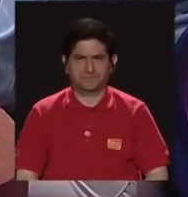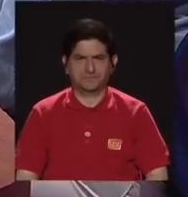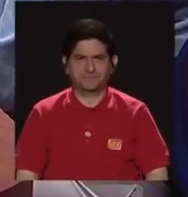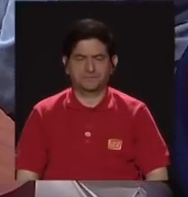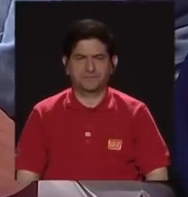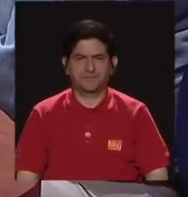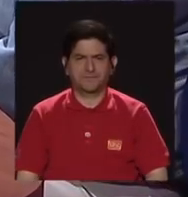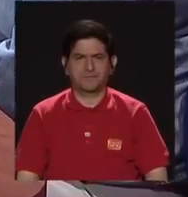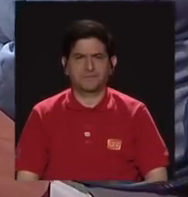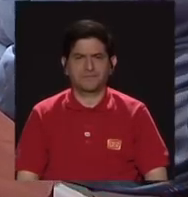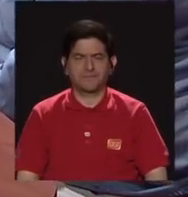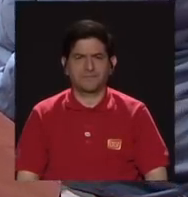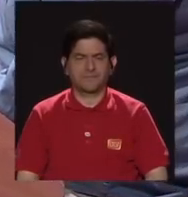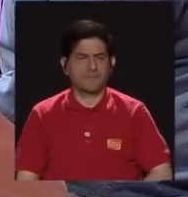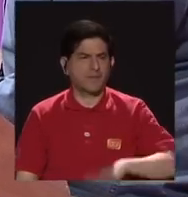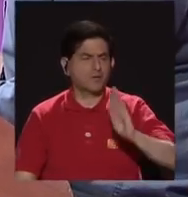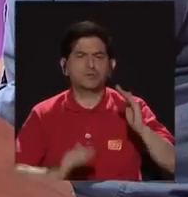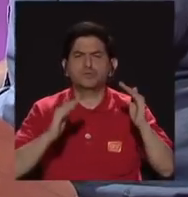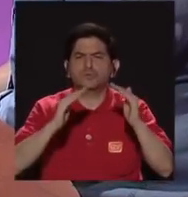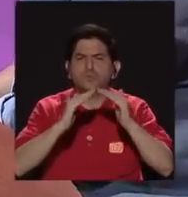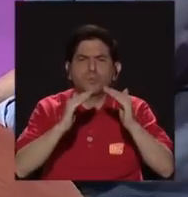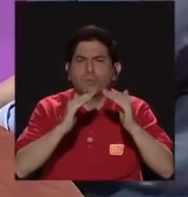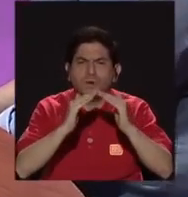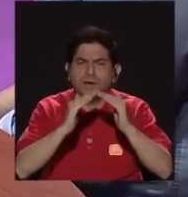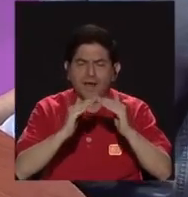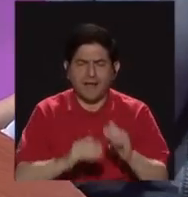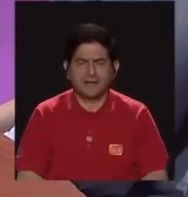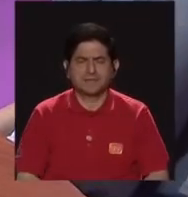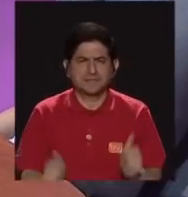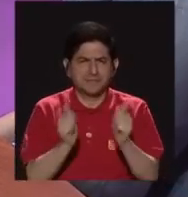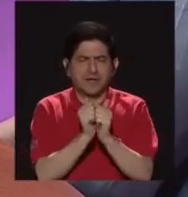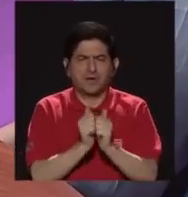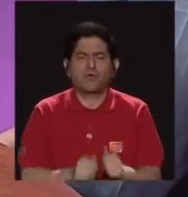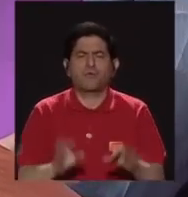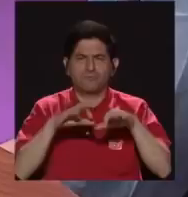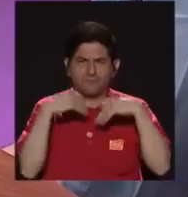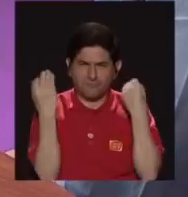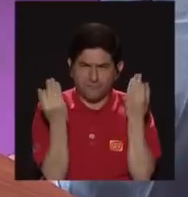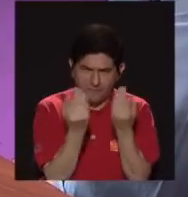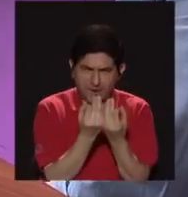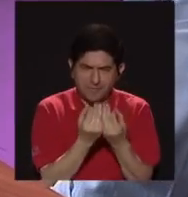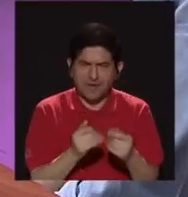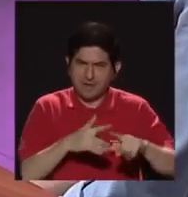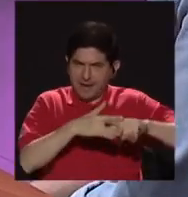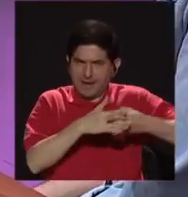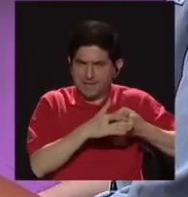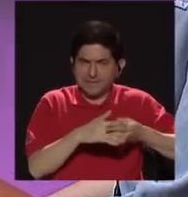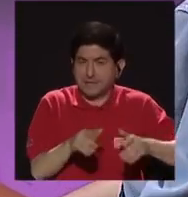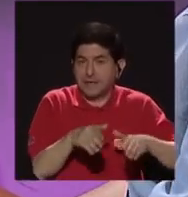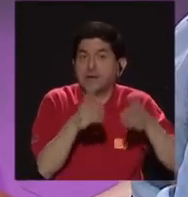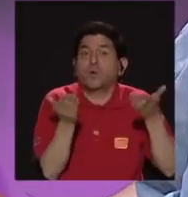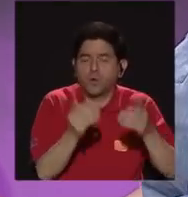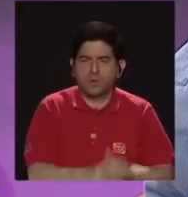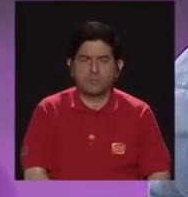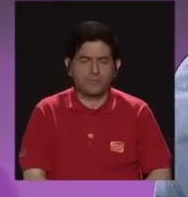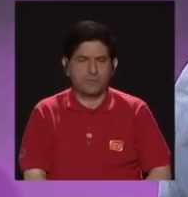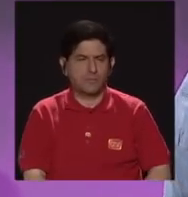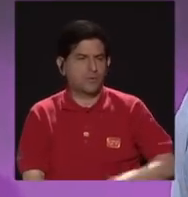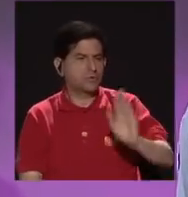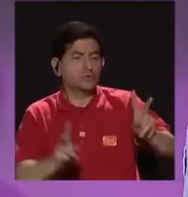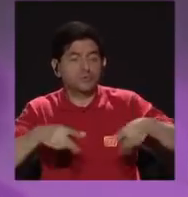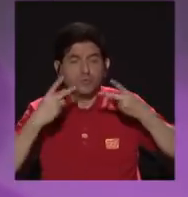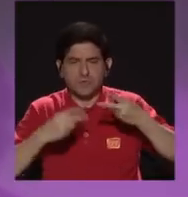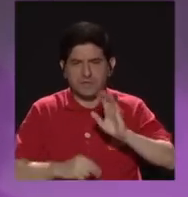¿Cómo serían sus hogares de sus parientes, sus hogares de origen? ¿Cómo sería la vida para estas